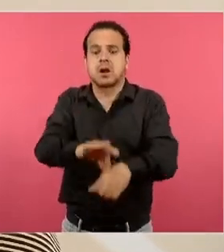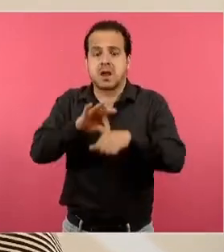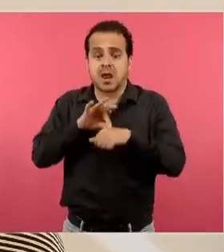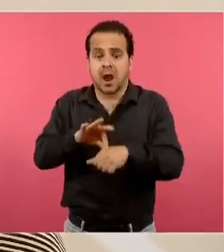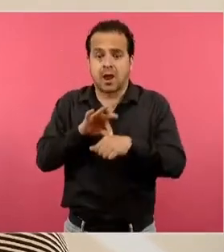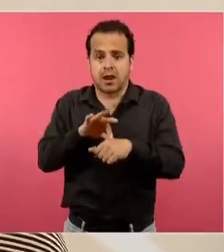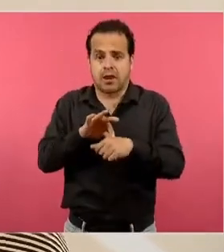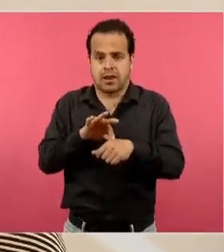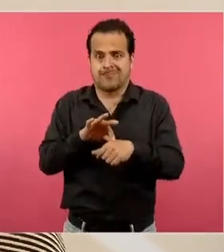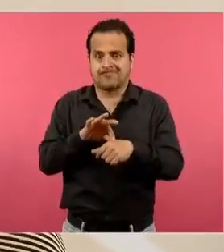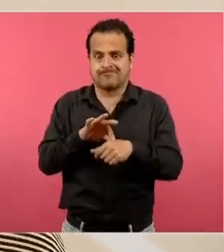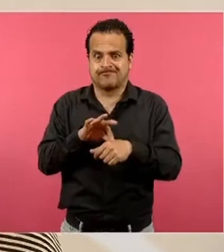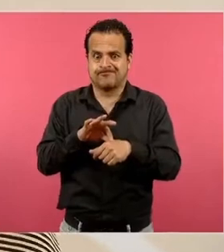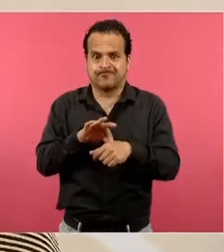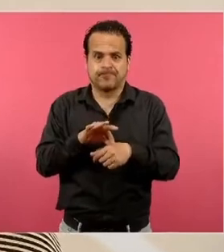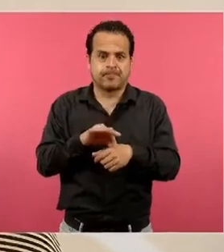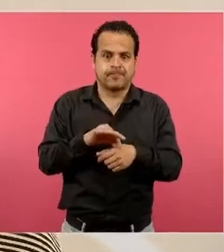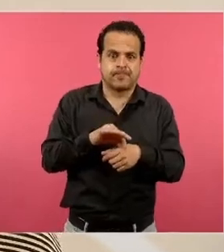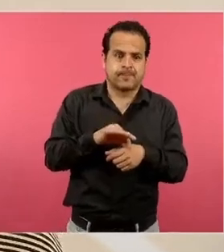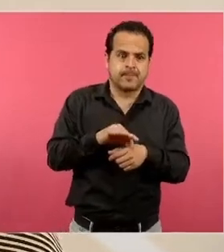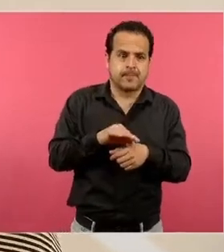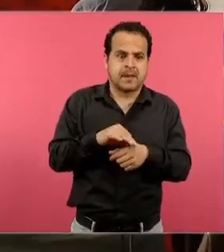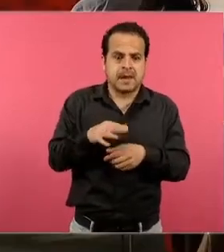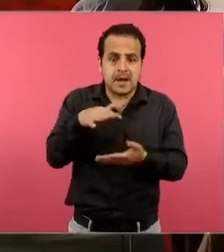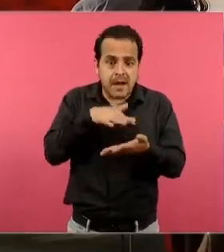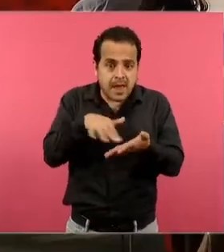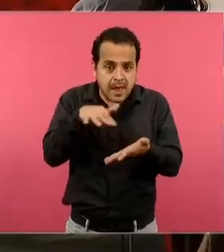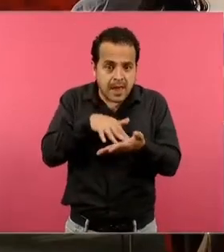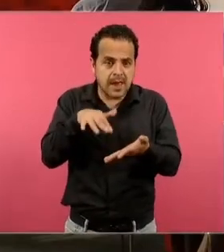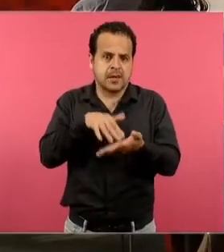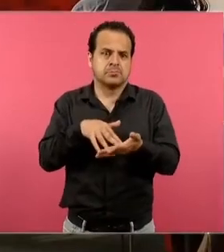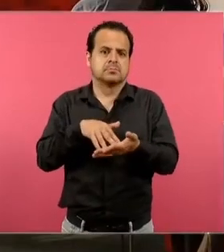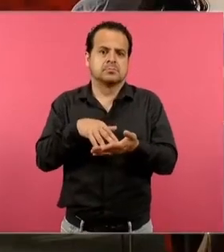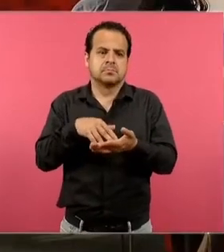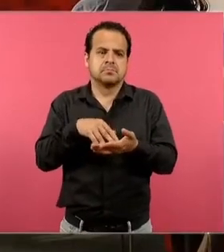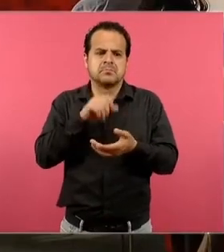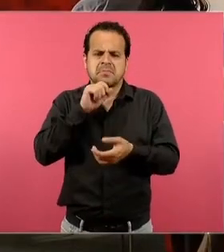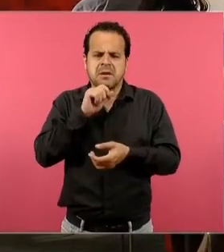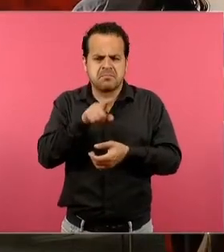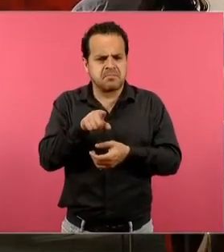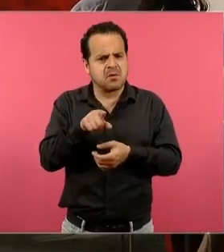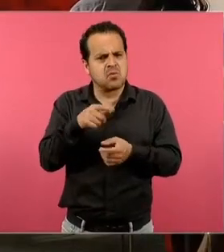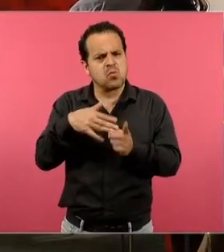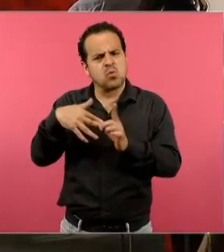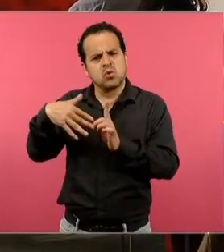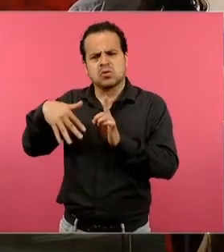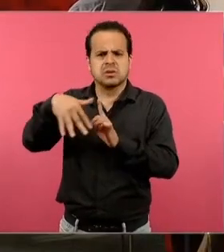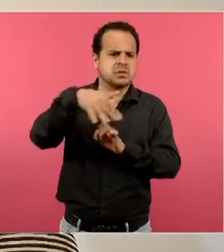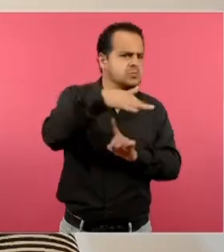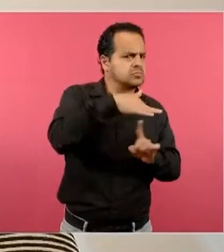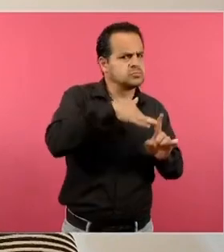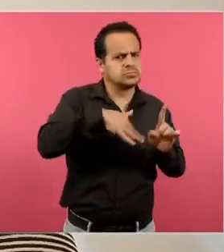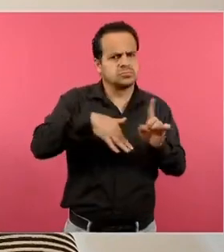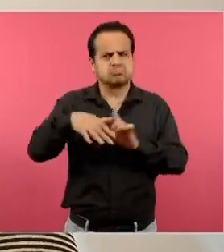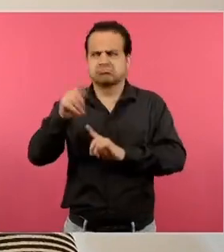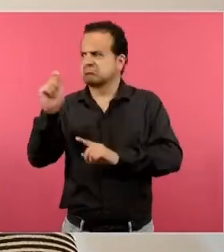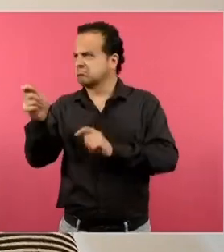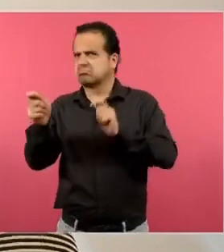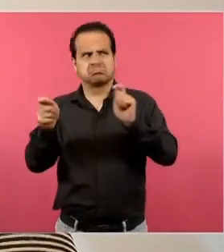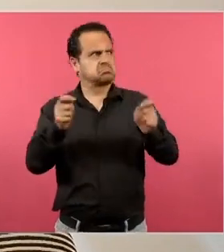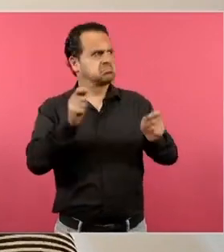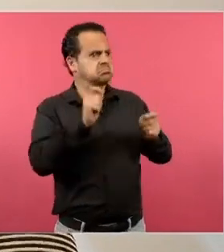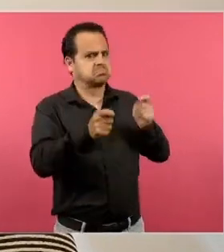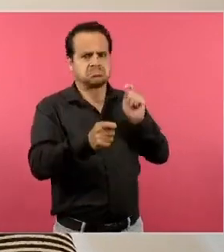Freire, conformarse en la lectura de la realidad, comprender su contexto y en dónde está situado. Eso es muy necesario